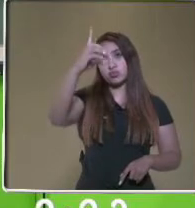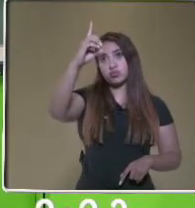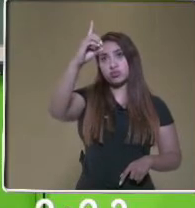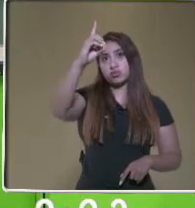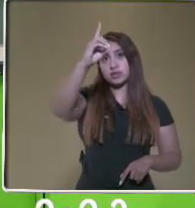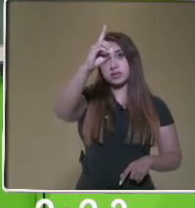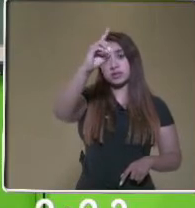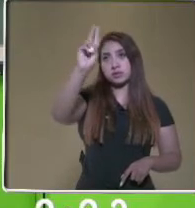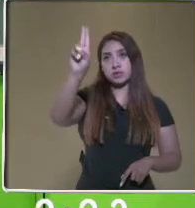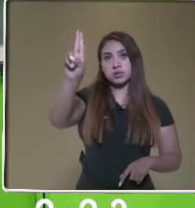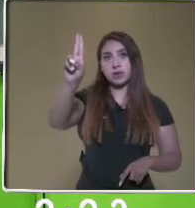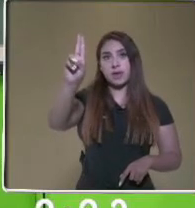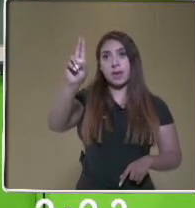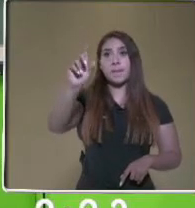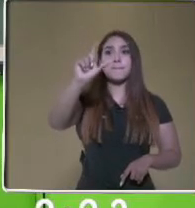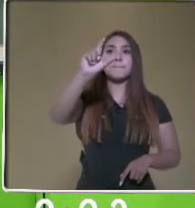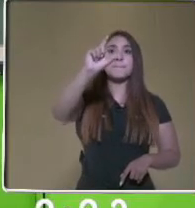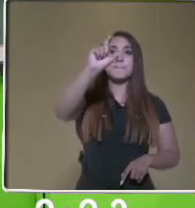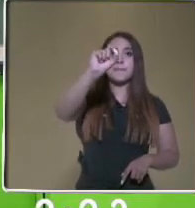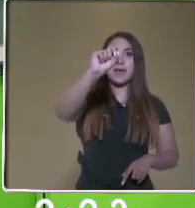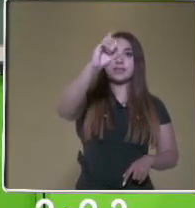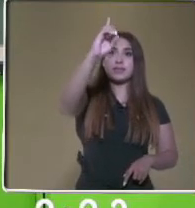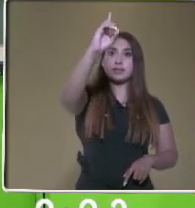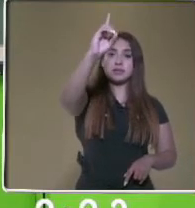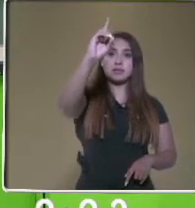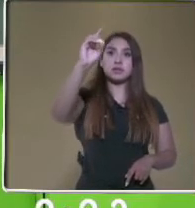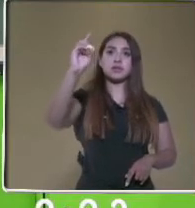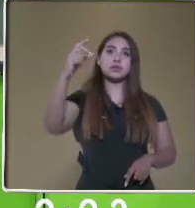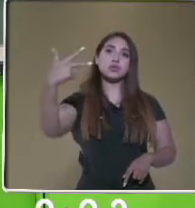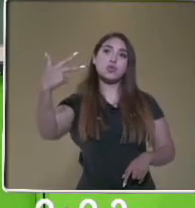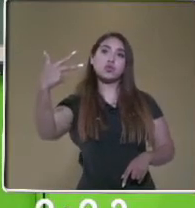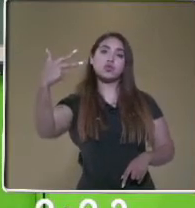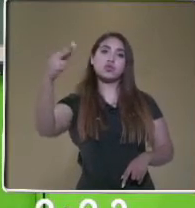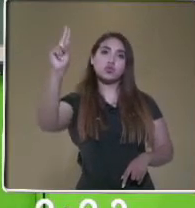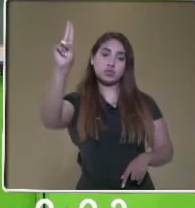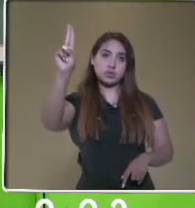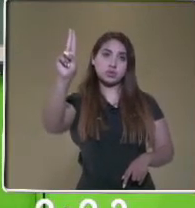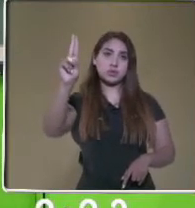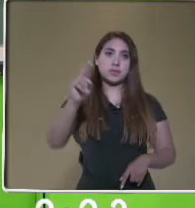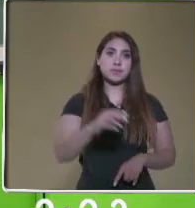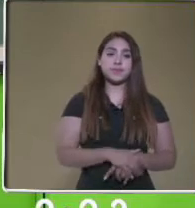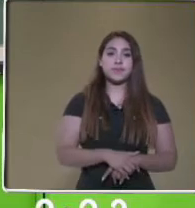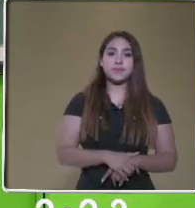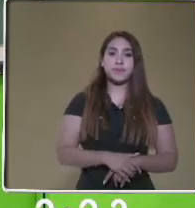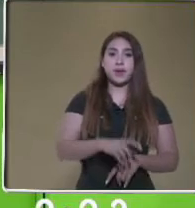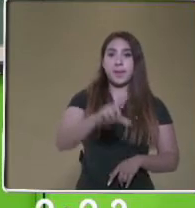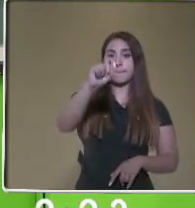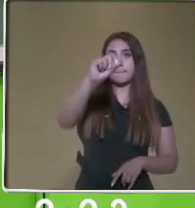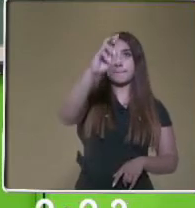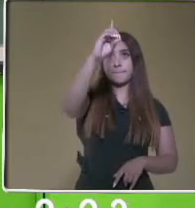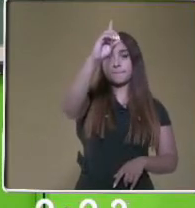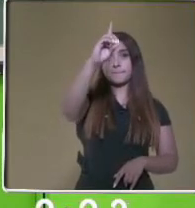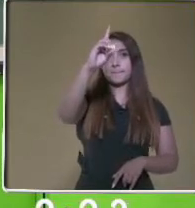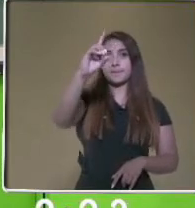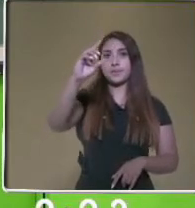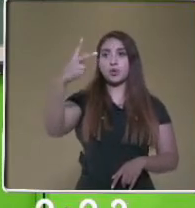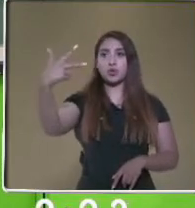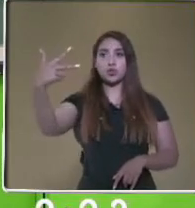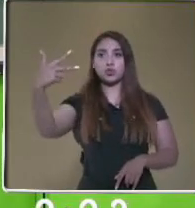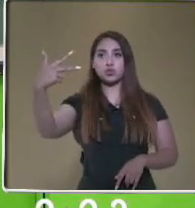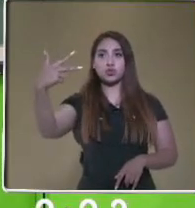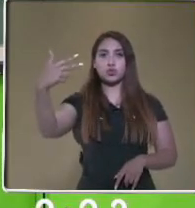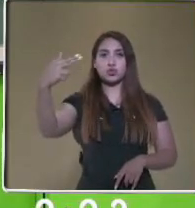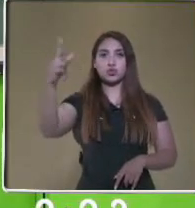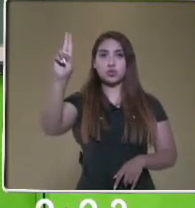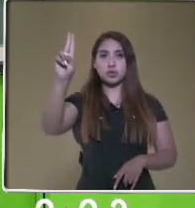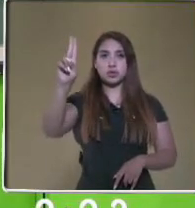20 más 8. 28, ok. Entonces dejamos 20 en decenas y 8 en unidades. Y en el